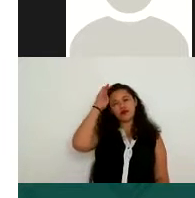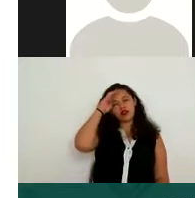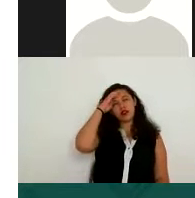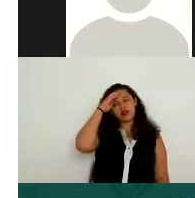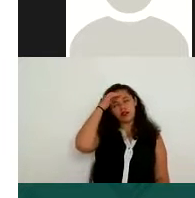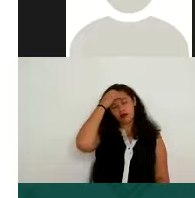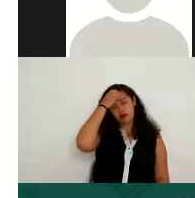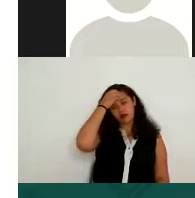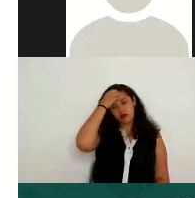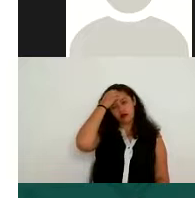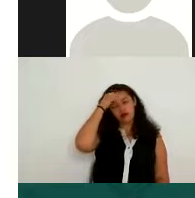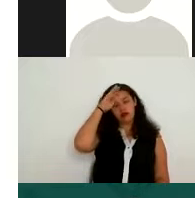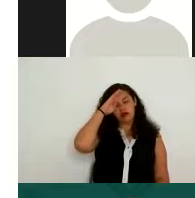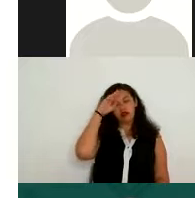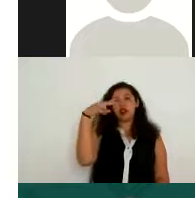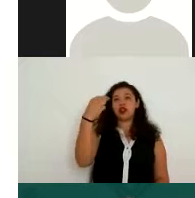el nombre de la fundación, sí.